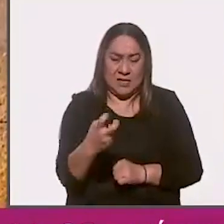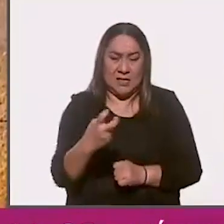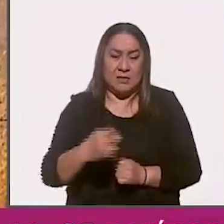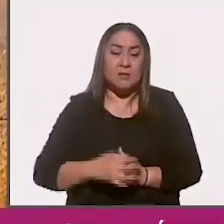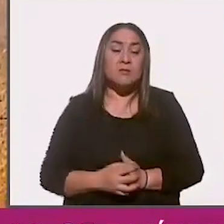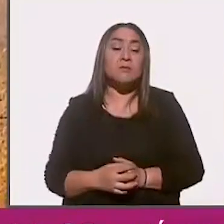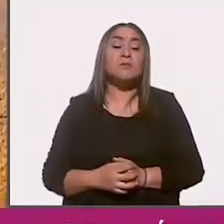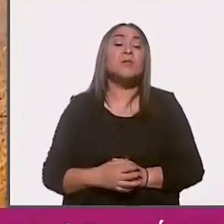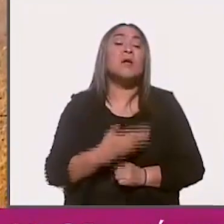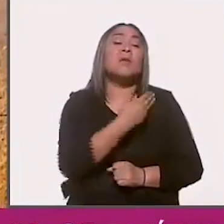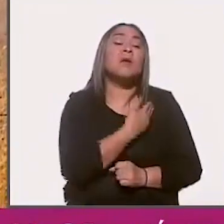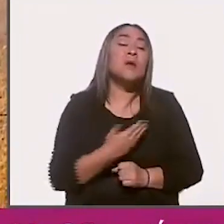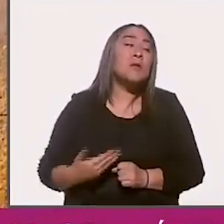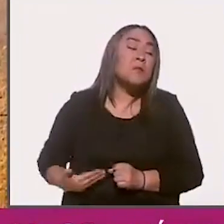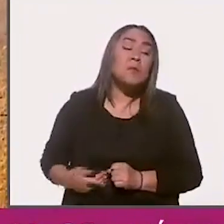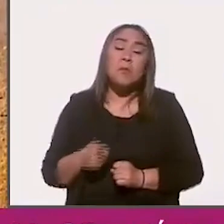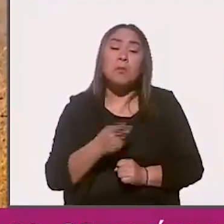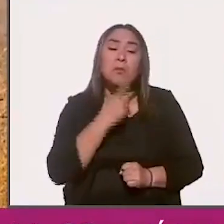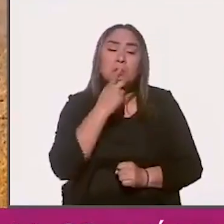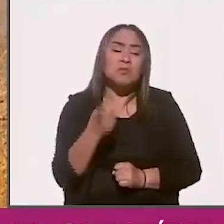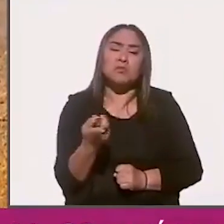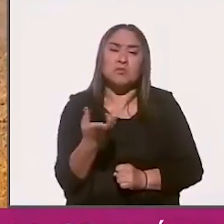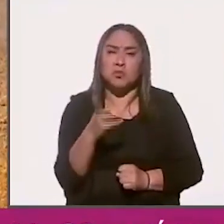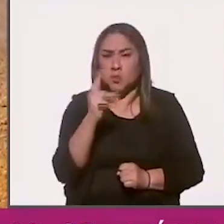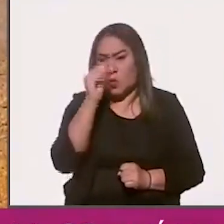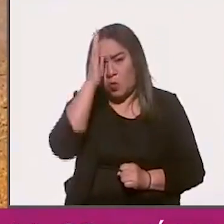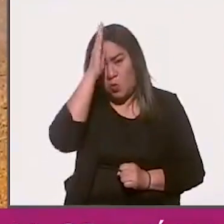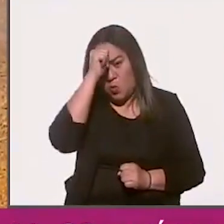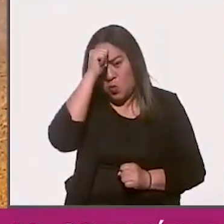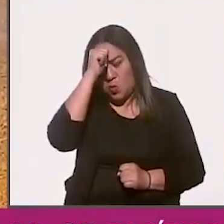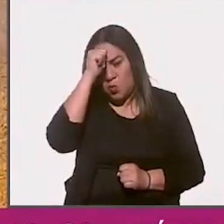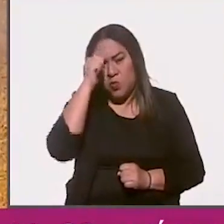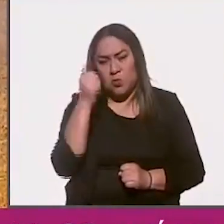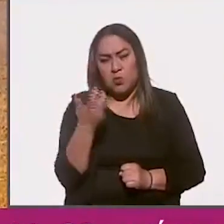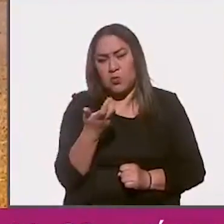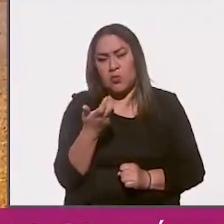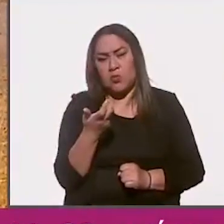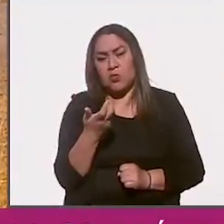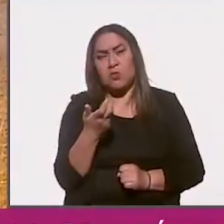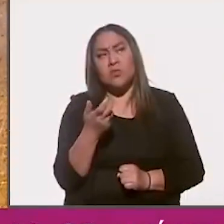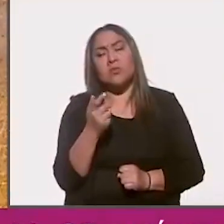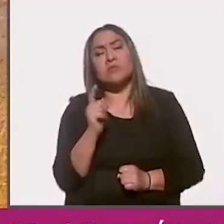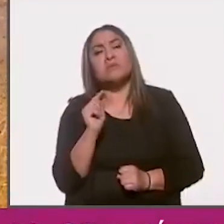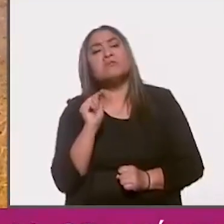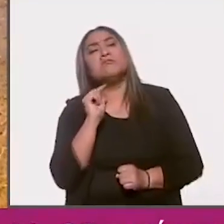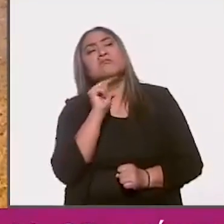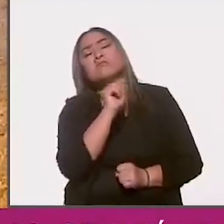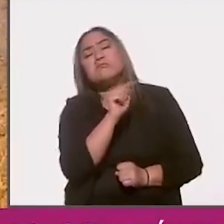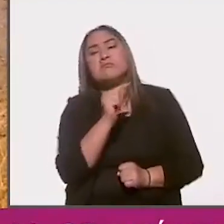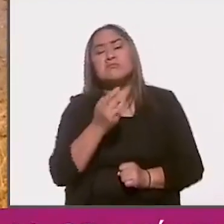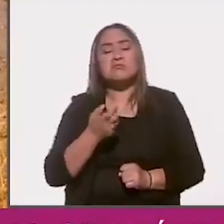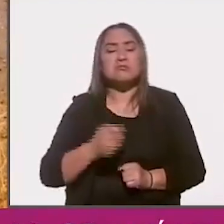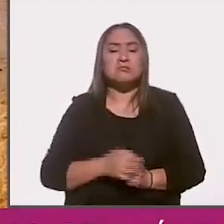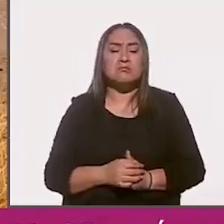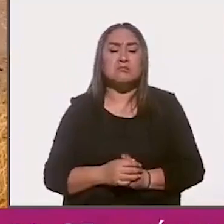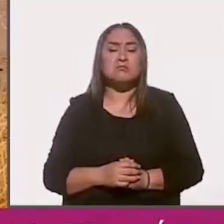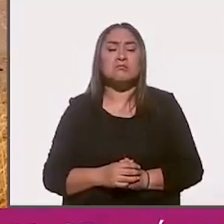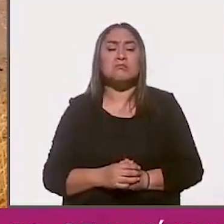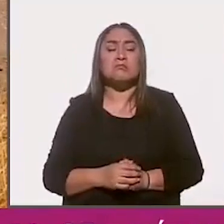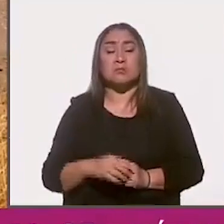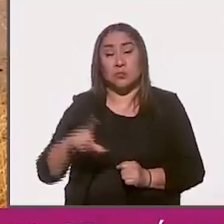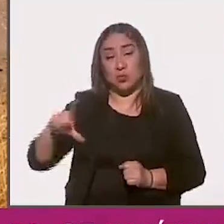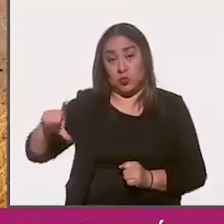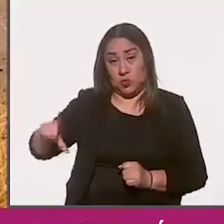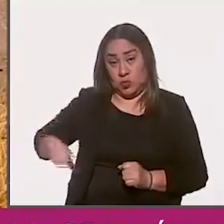Y él dijo que no, que él no estaba de acuerdo con eso y que no tenía ninguna agencia de